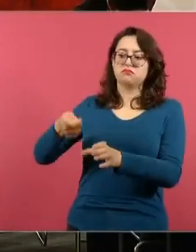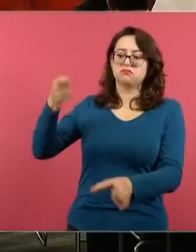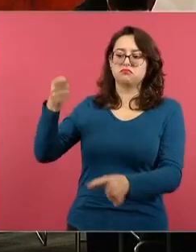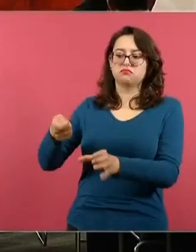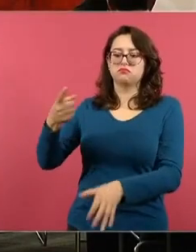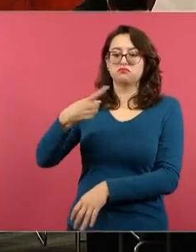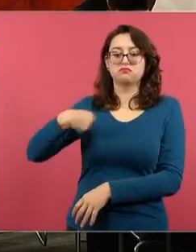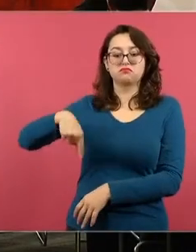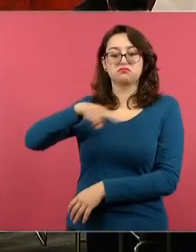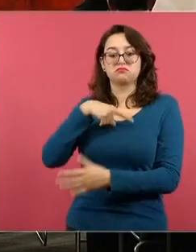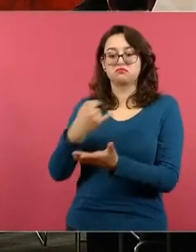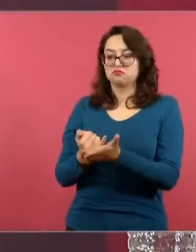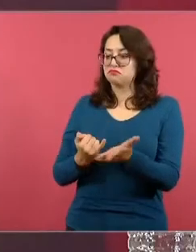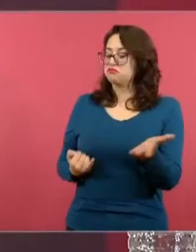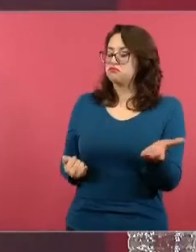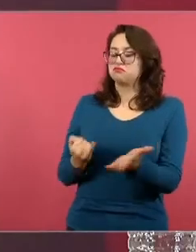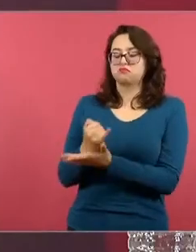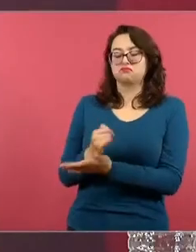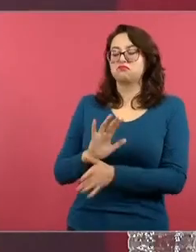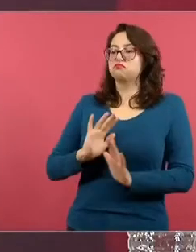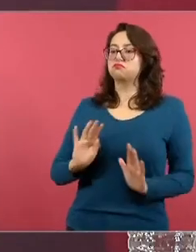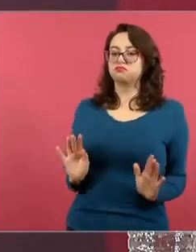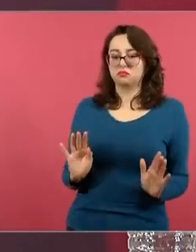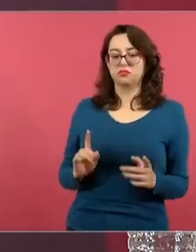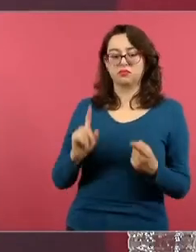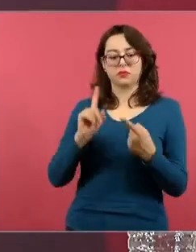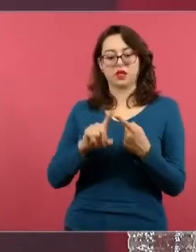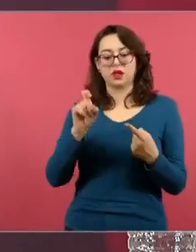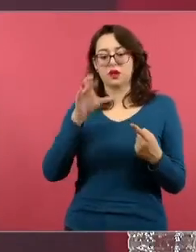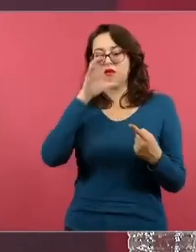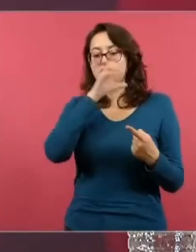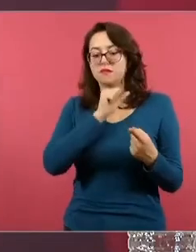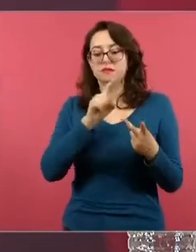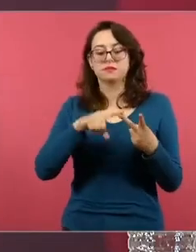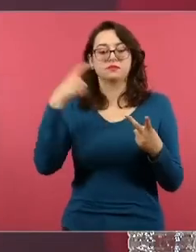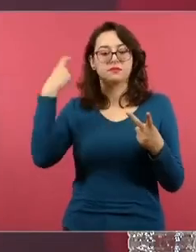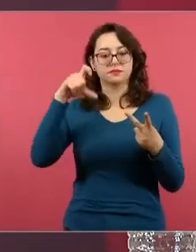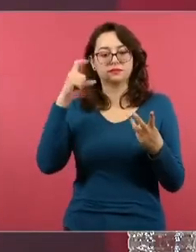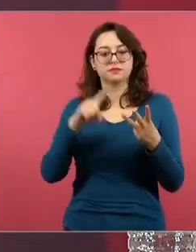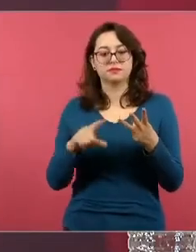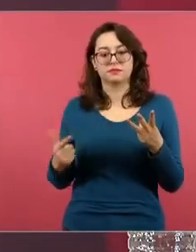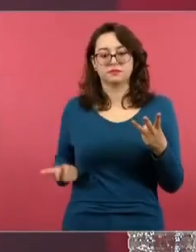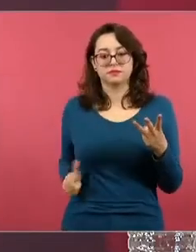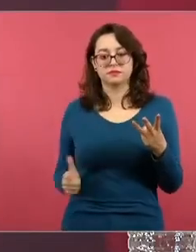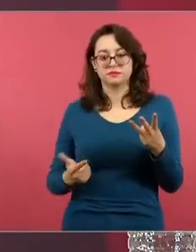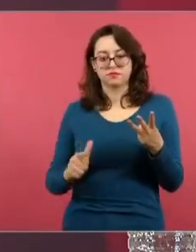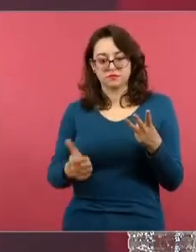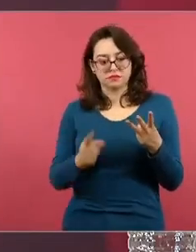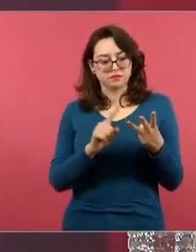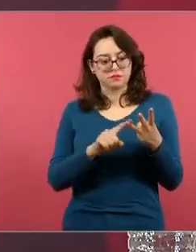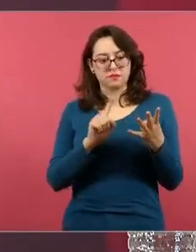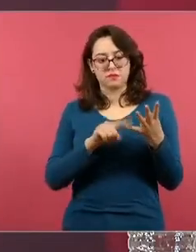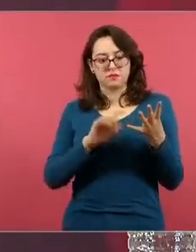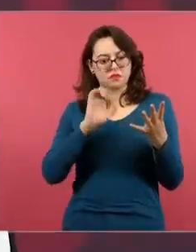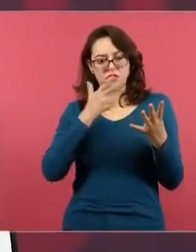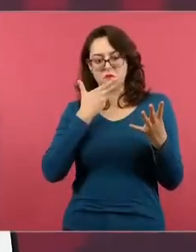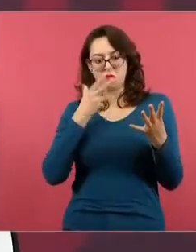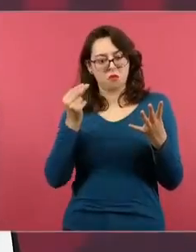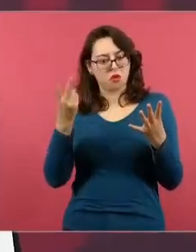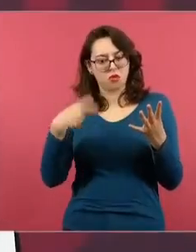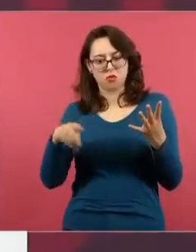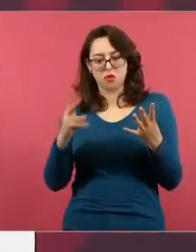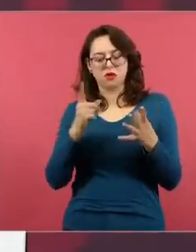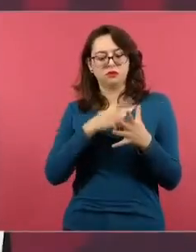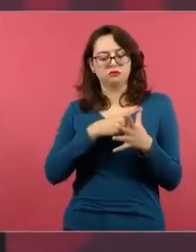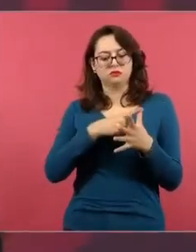y yo los mencioné el otro día el caso de Aguascalientes Querétaro Guanajuato Chihuahua no estuvo presente Coahuila se